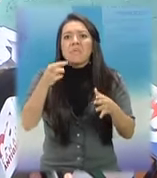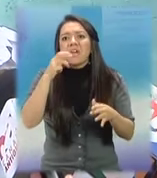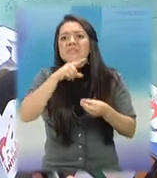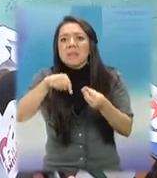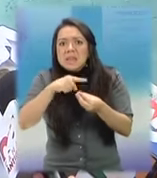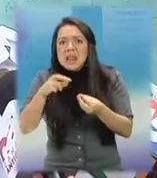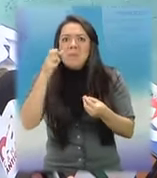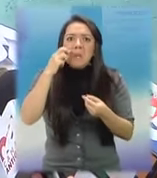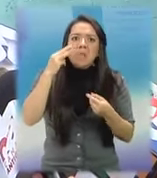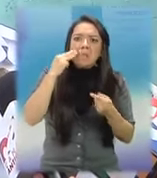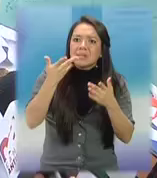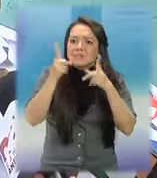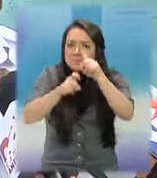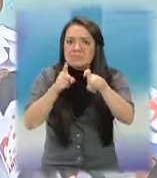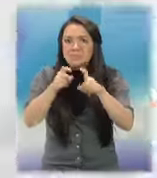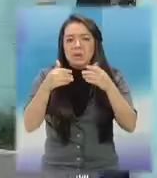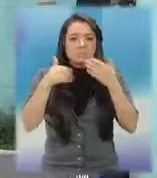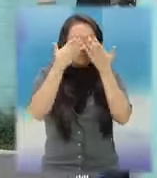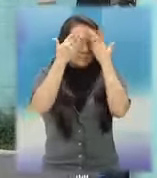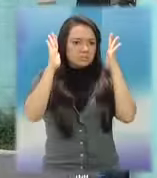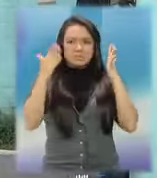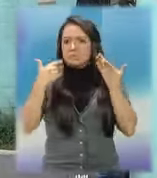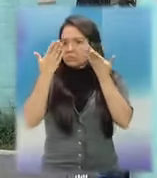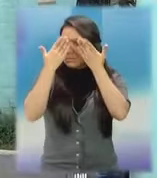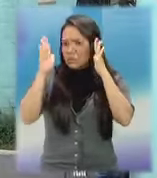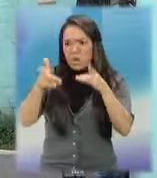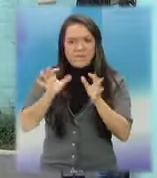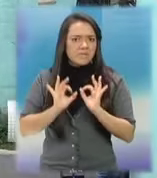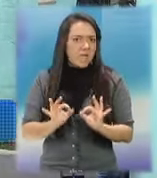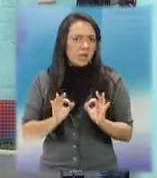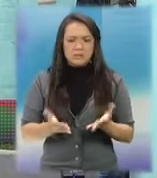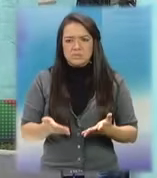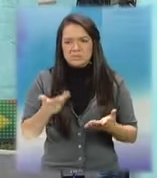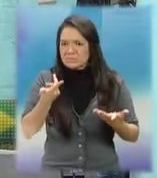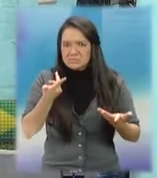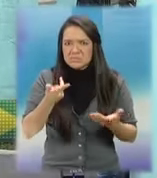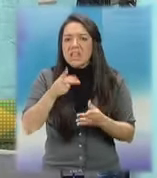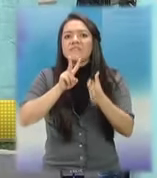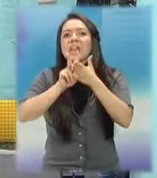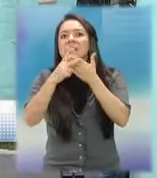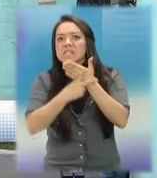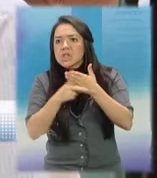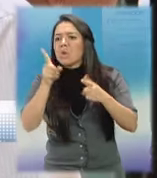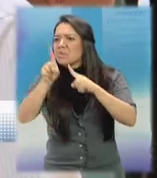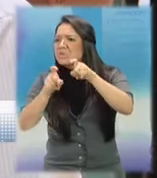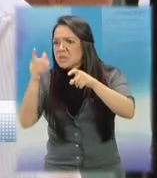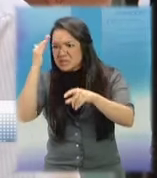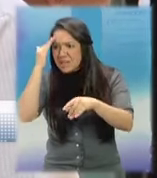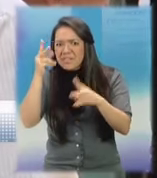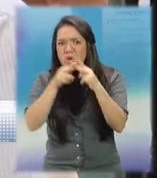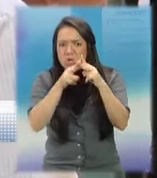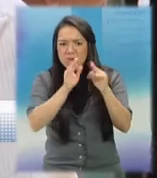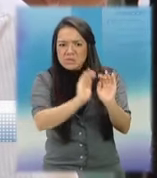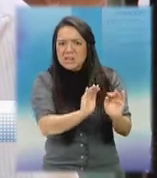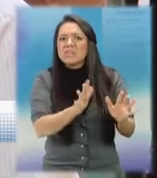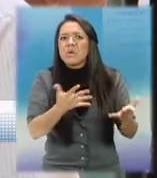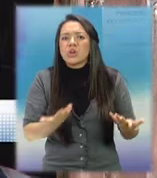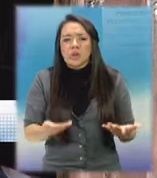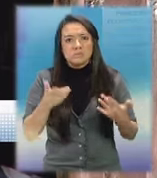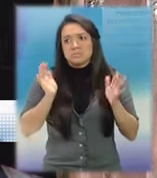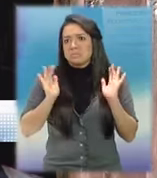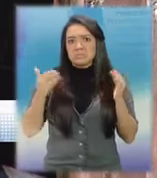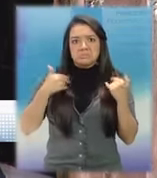querido dar ningún tipo de versión. Al hablar con vecinos ninguno aportó información sobre lo sucedido y se limitaron a ser espectadores.